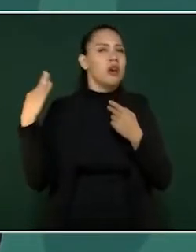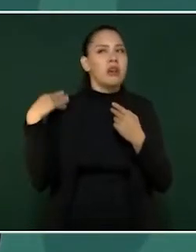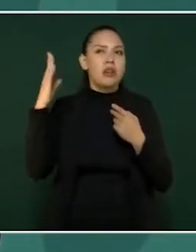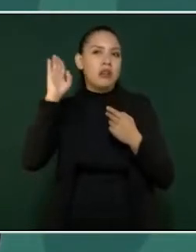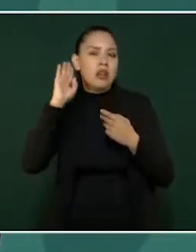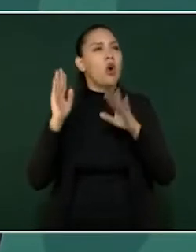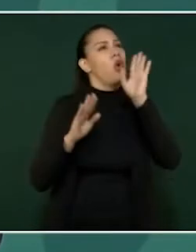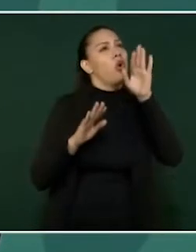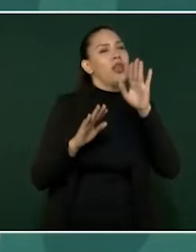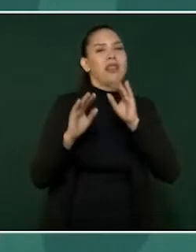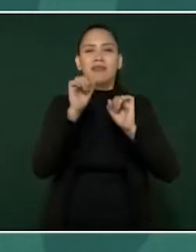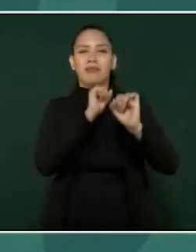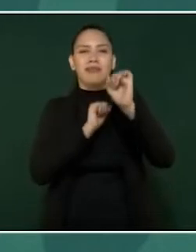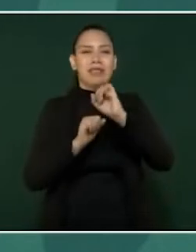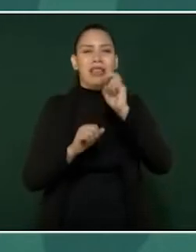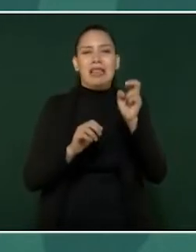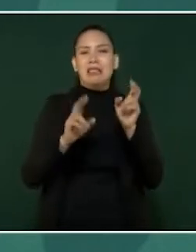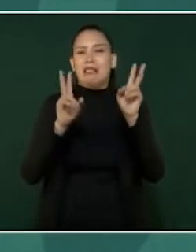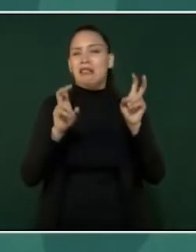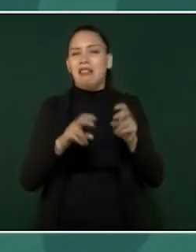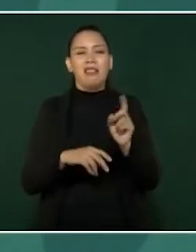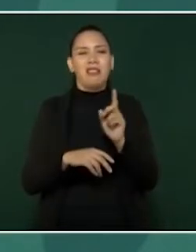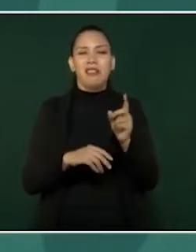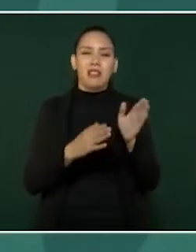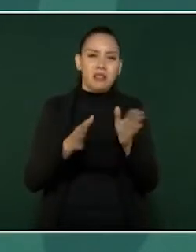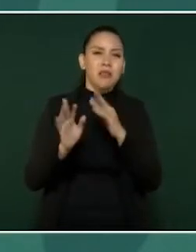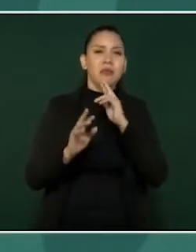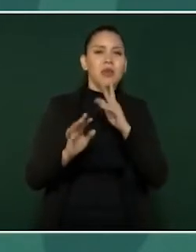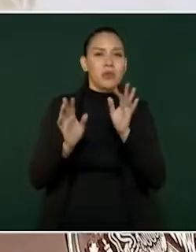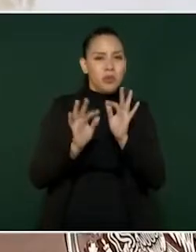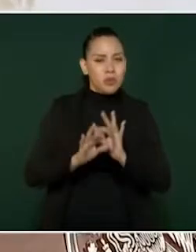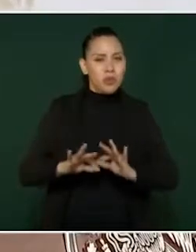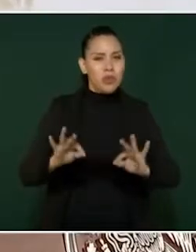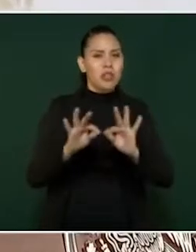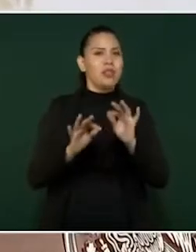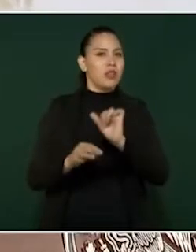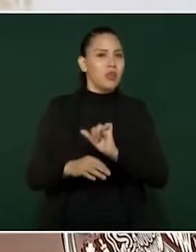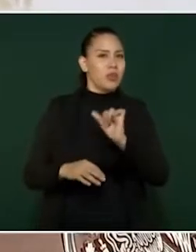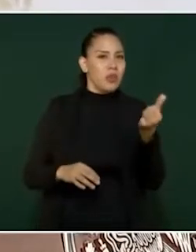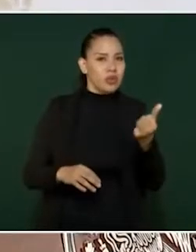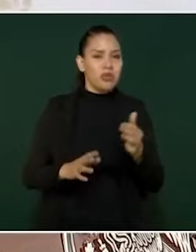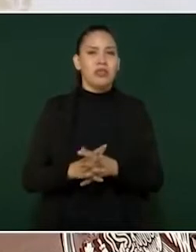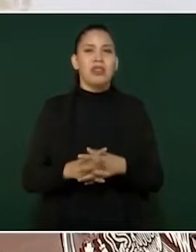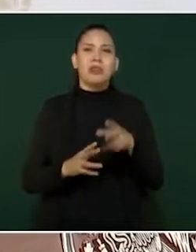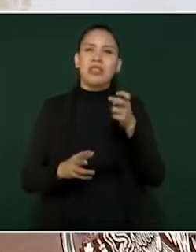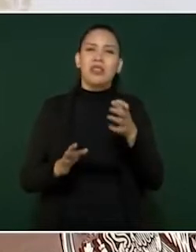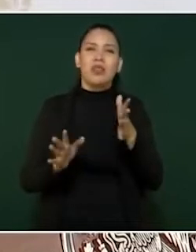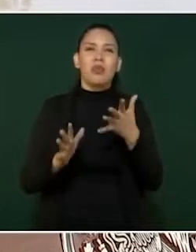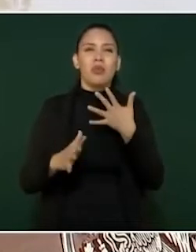no tiene que ver con la guerra sucia,